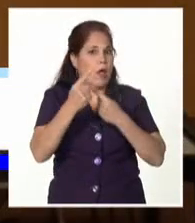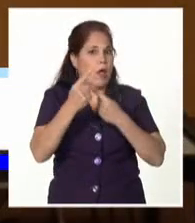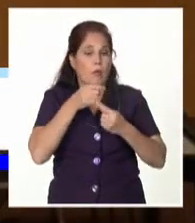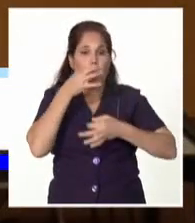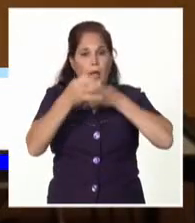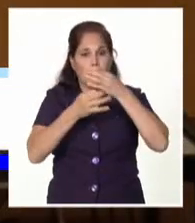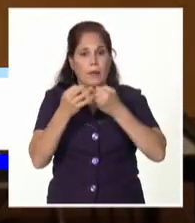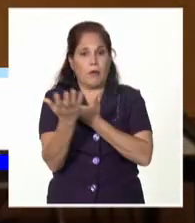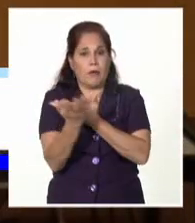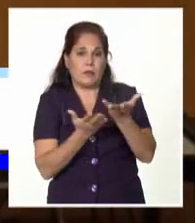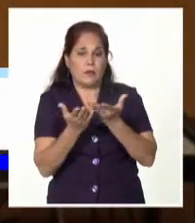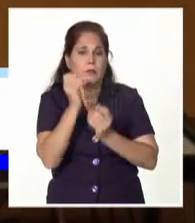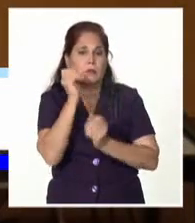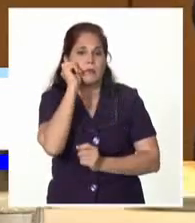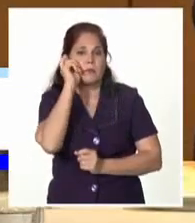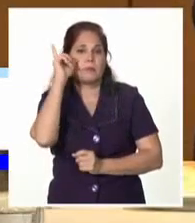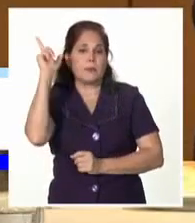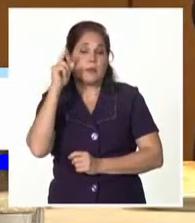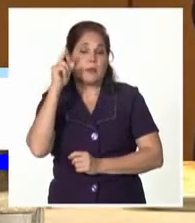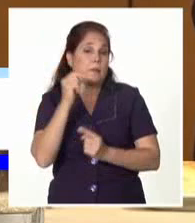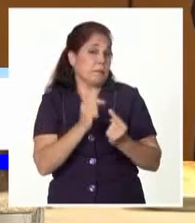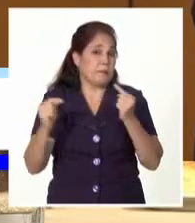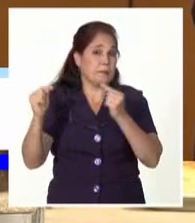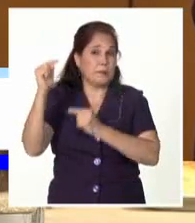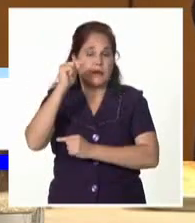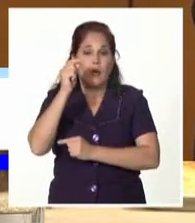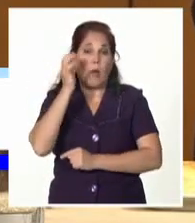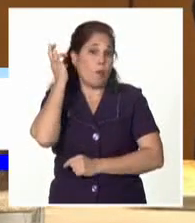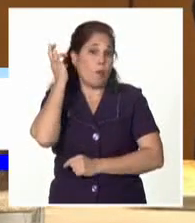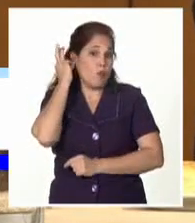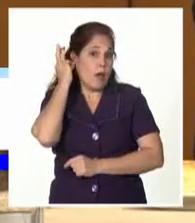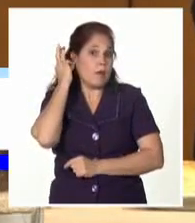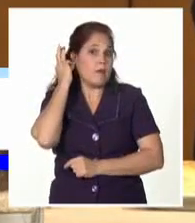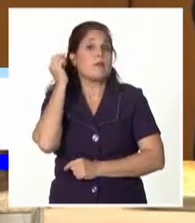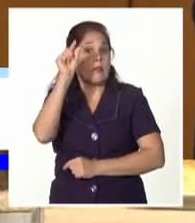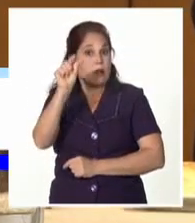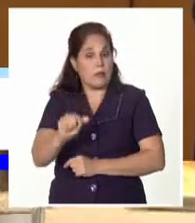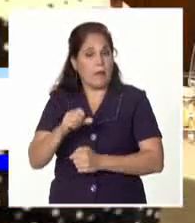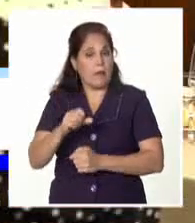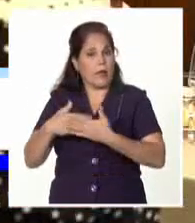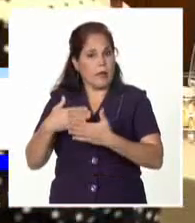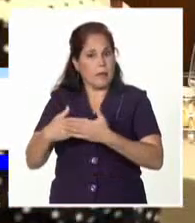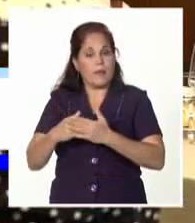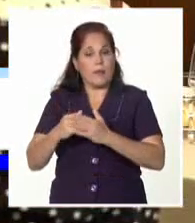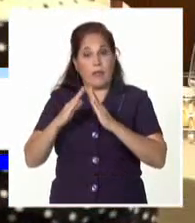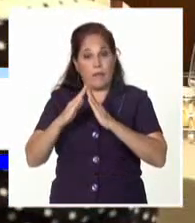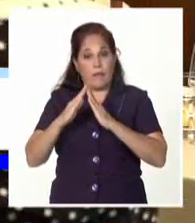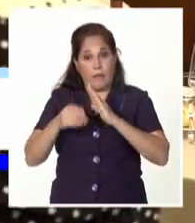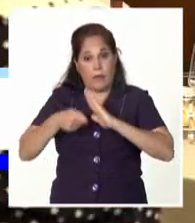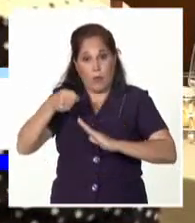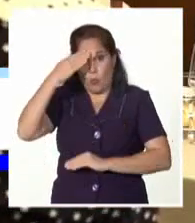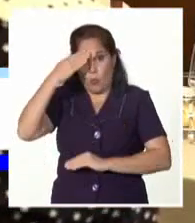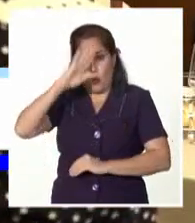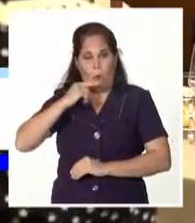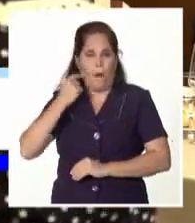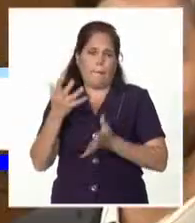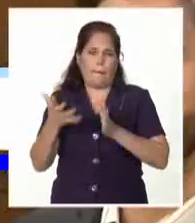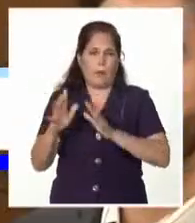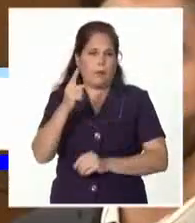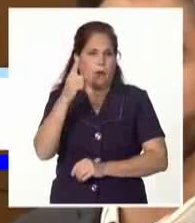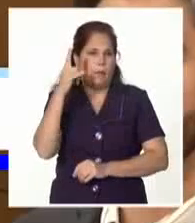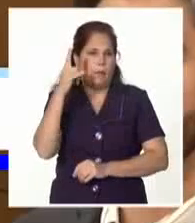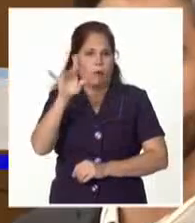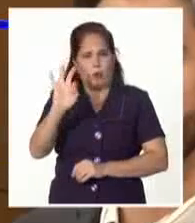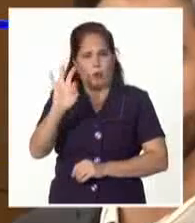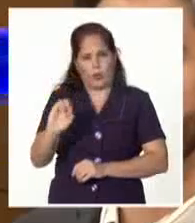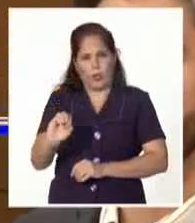intercambio sus experiencias, particularmente la de una empresaria feminista que residió en nuestro país a finales de la década del 80. Yo